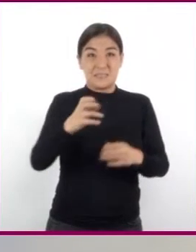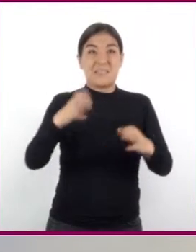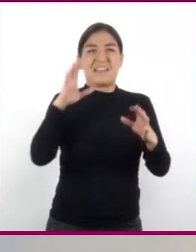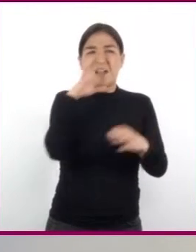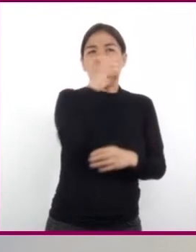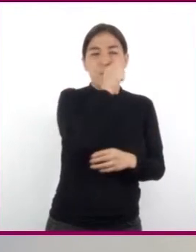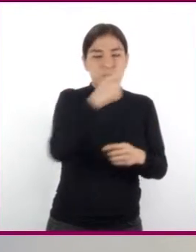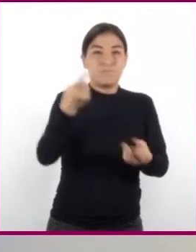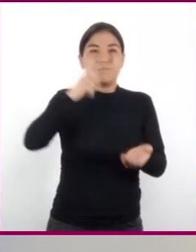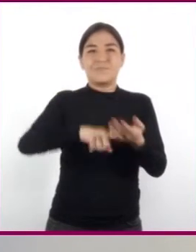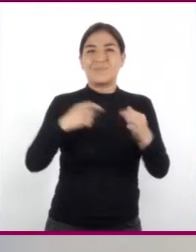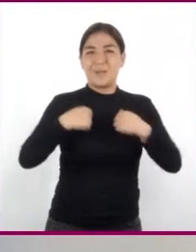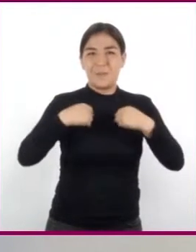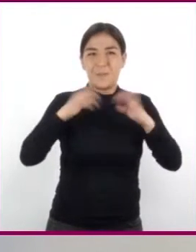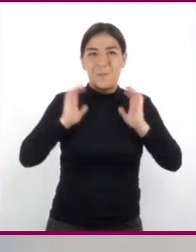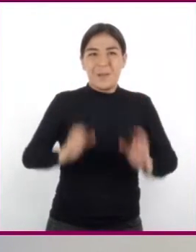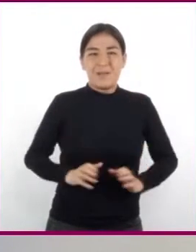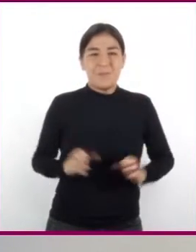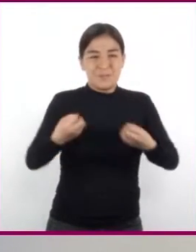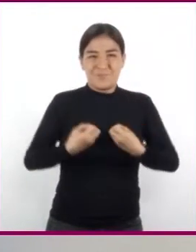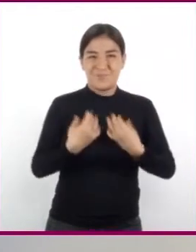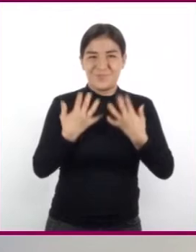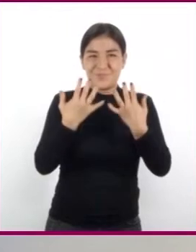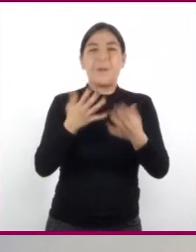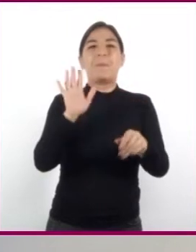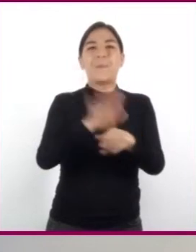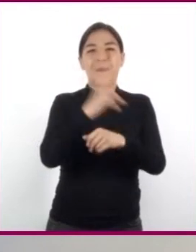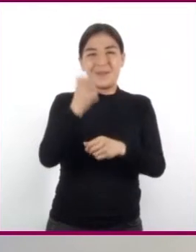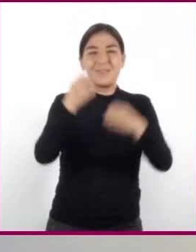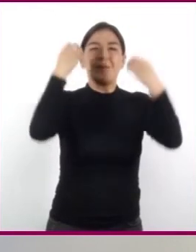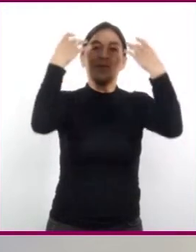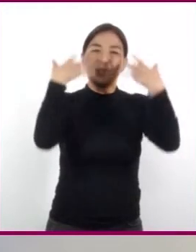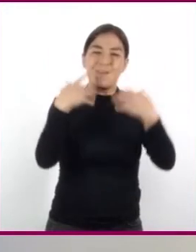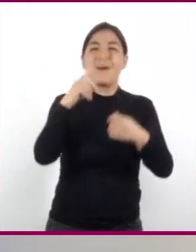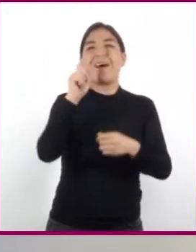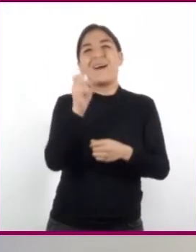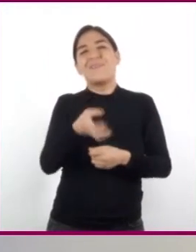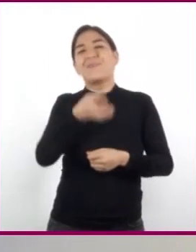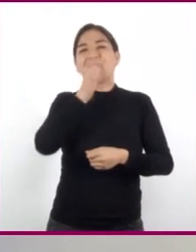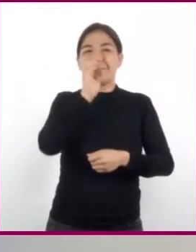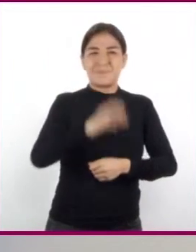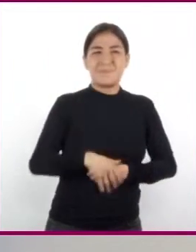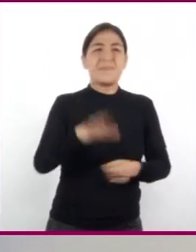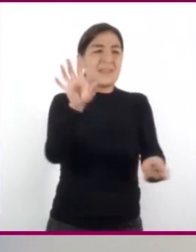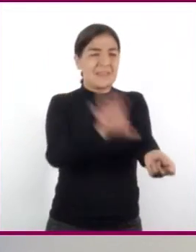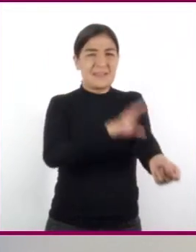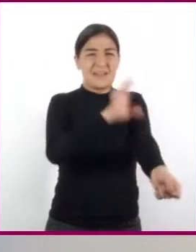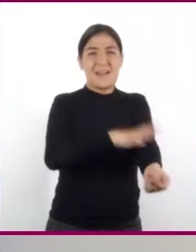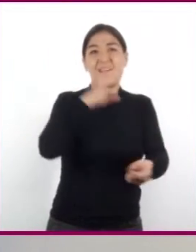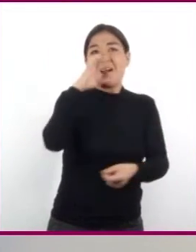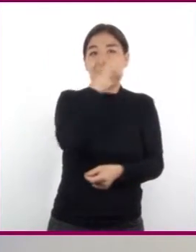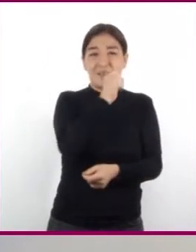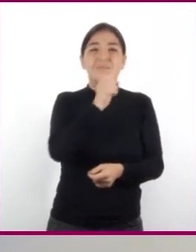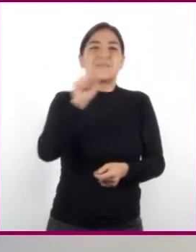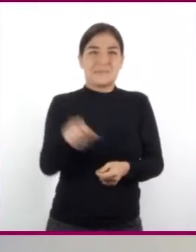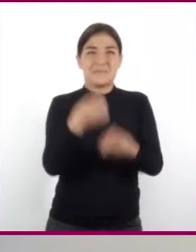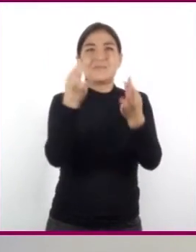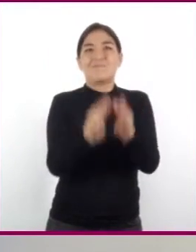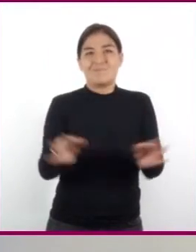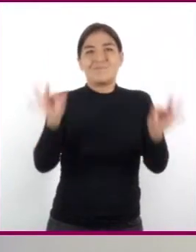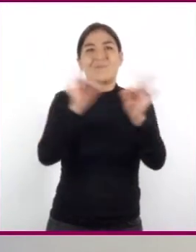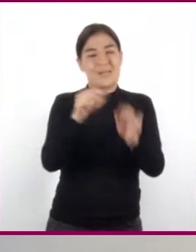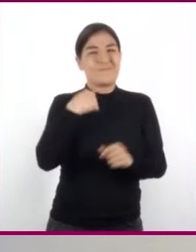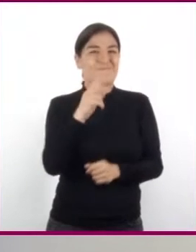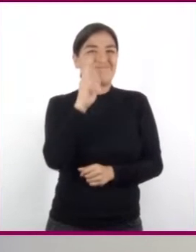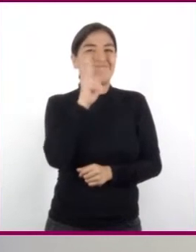cuerpo y es por eso que nos refrescamos. Maestra, la energía y el calor son muy importantes por lo